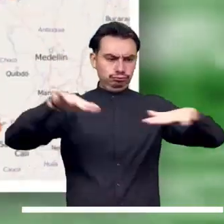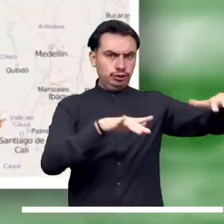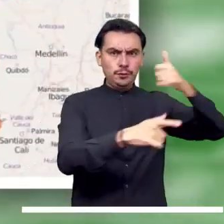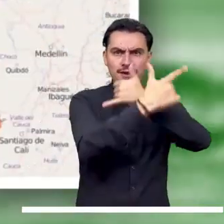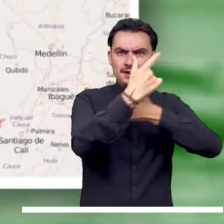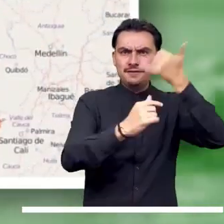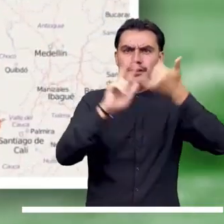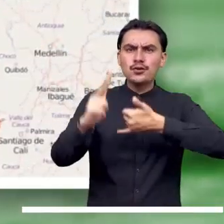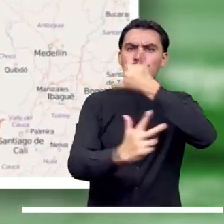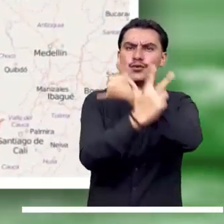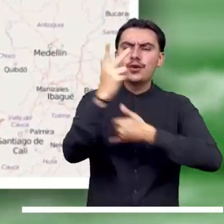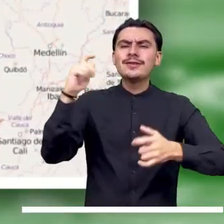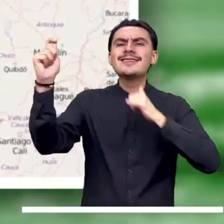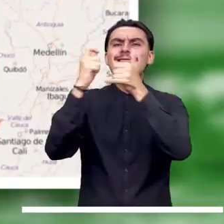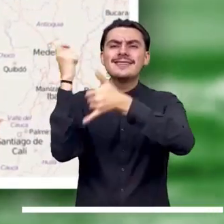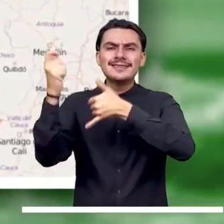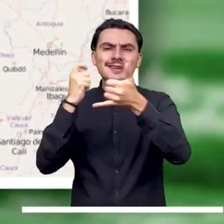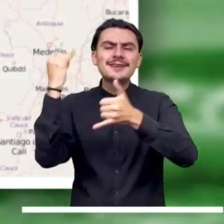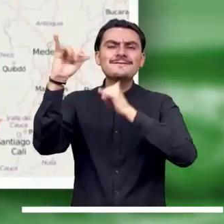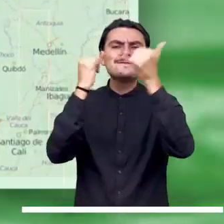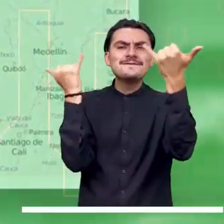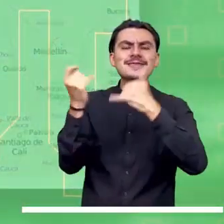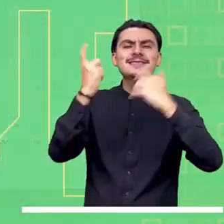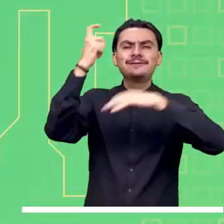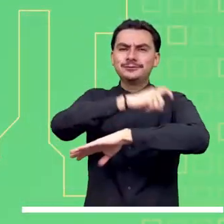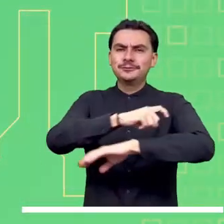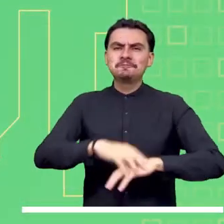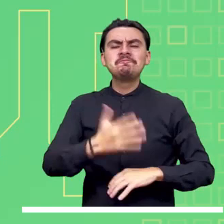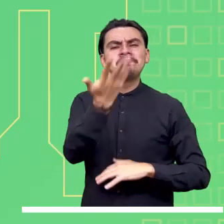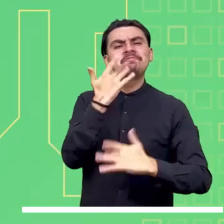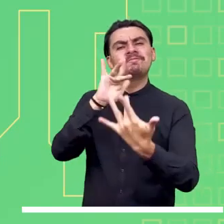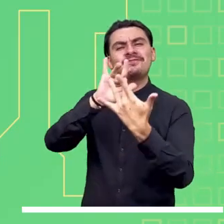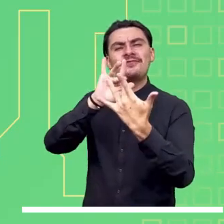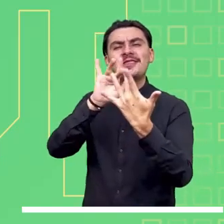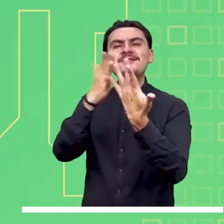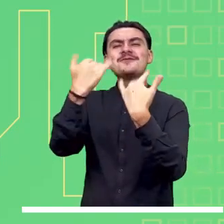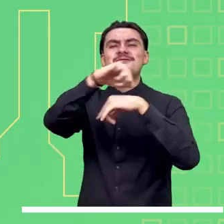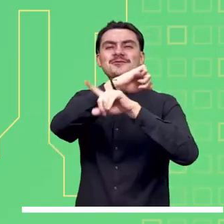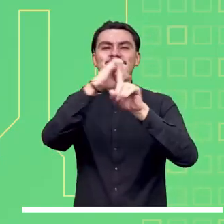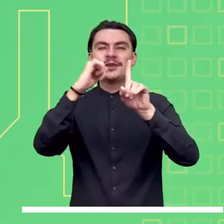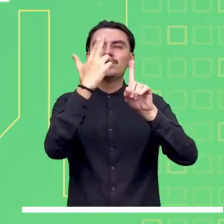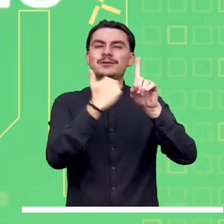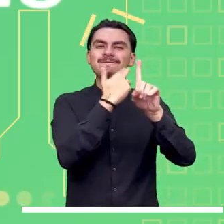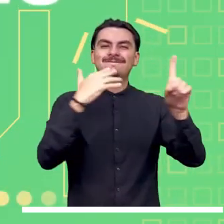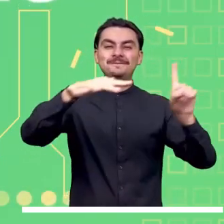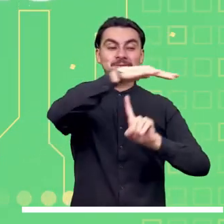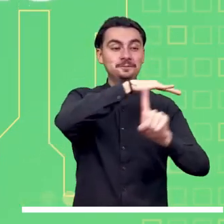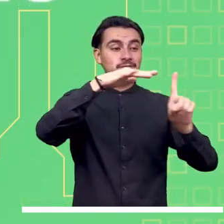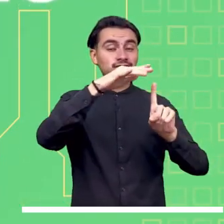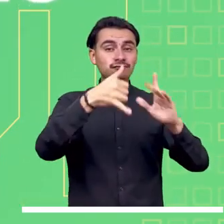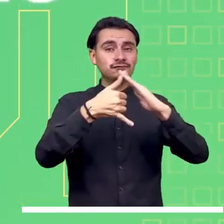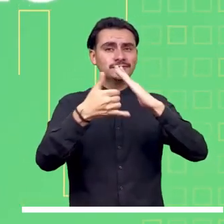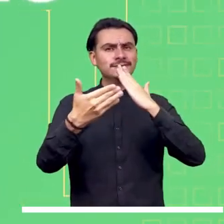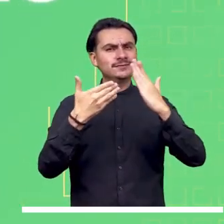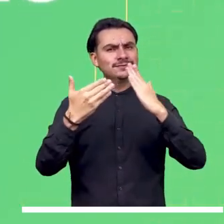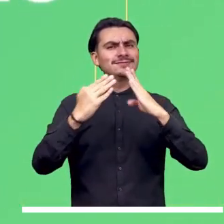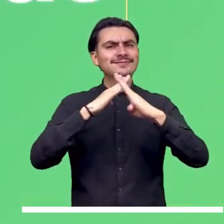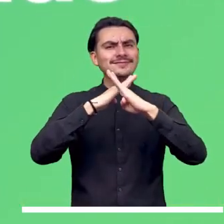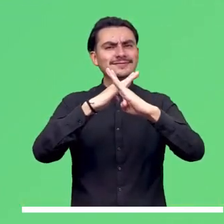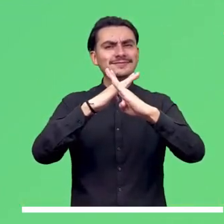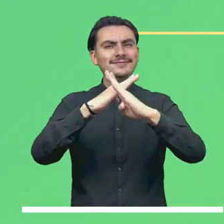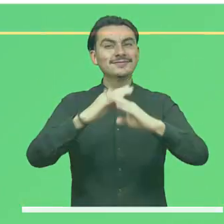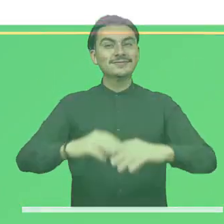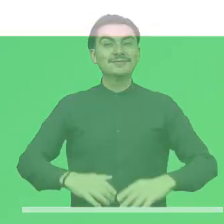centro del Mar Caribe y por tiempo lluvioso en el centro del Océano Pacífico. Síguenos en nuestras redes sociales. Nuestro